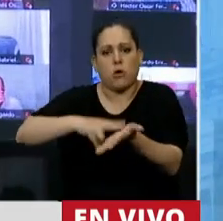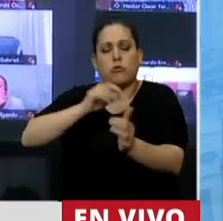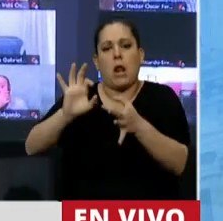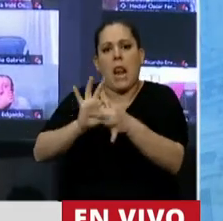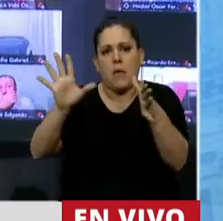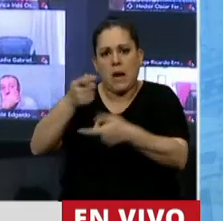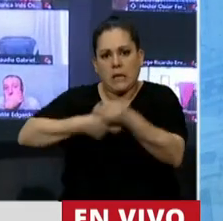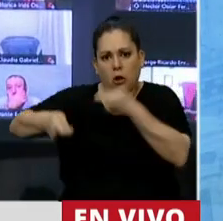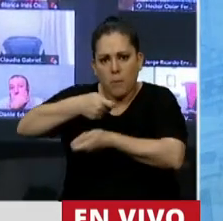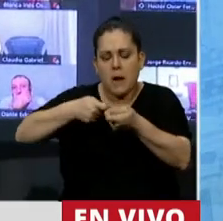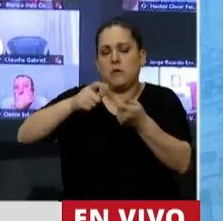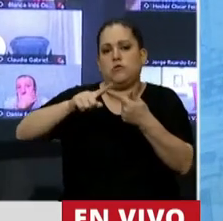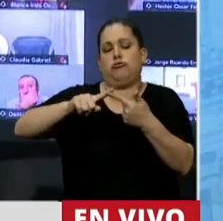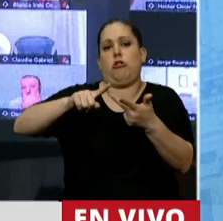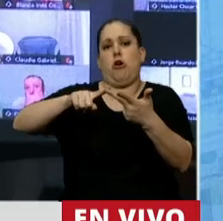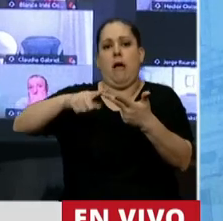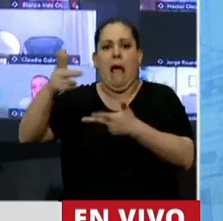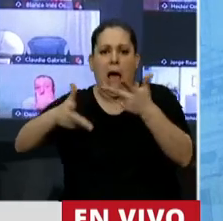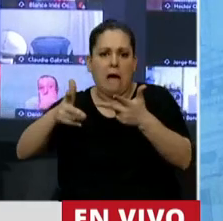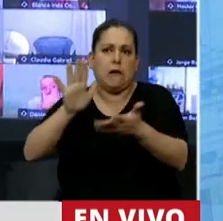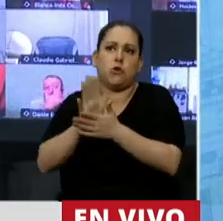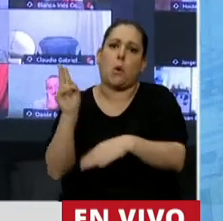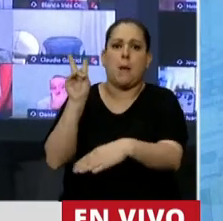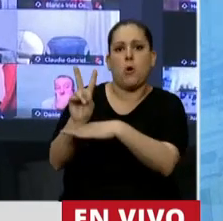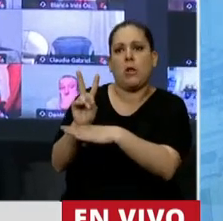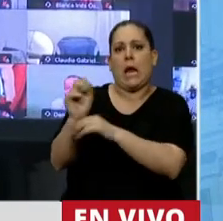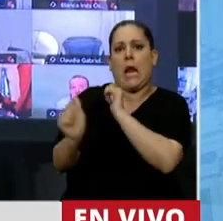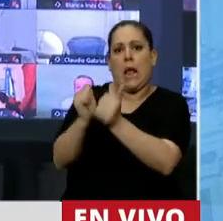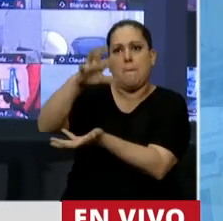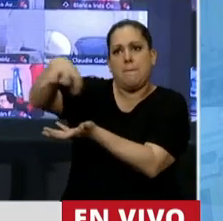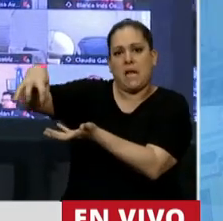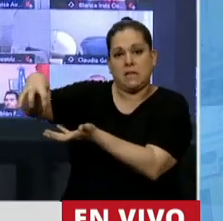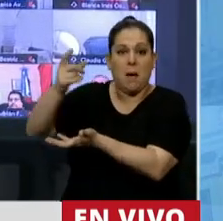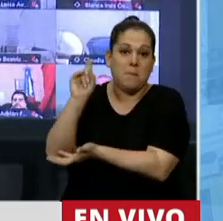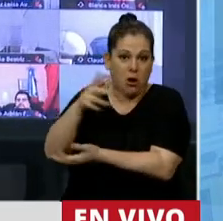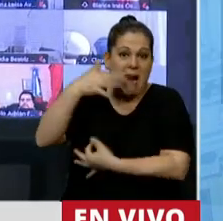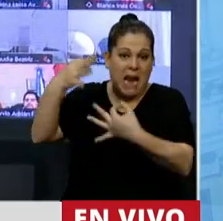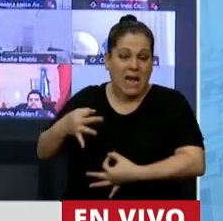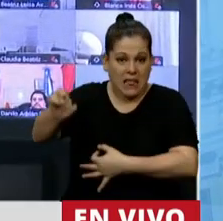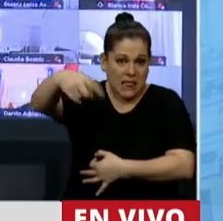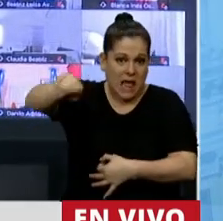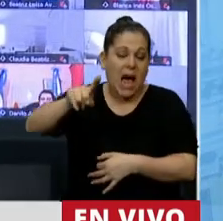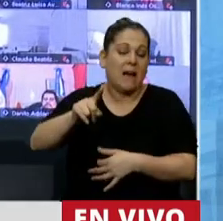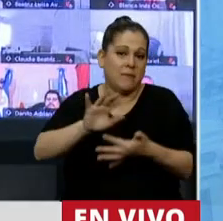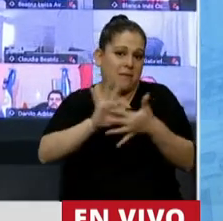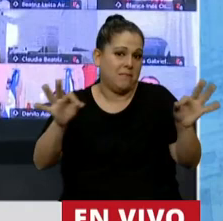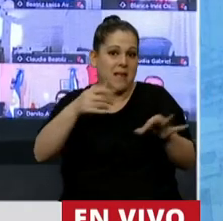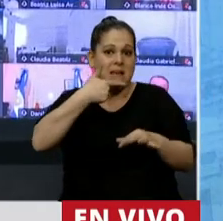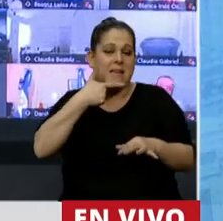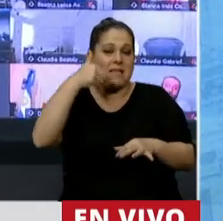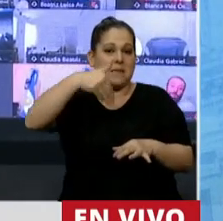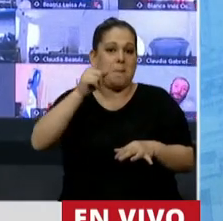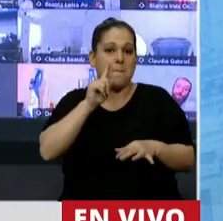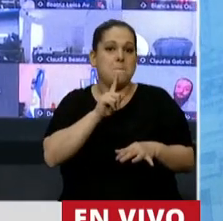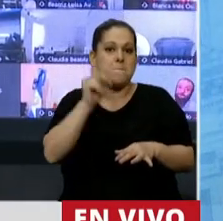hablando de libertad de mercado, hablando de proteger a las empresas, pero bueno, básicamente esto dice Adam Smith, el